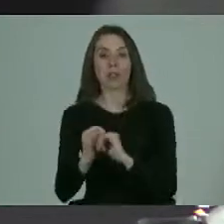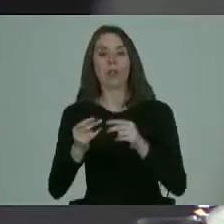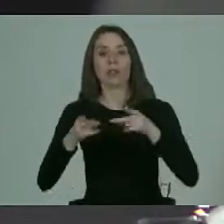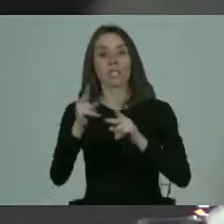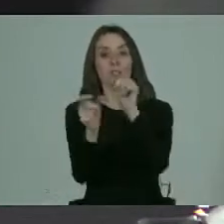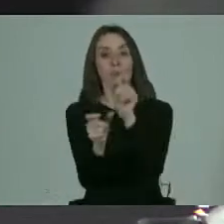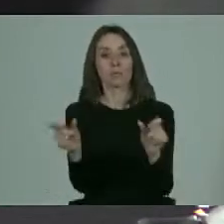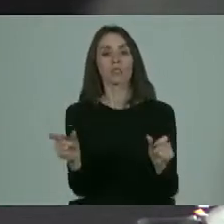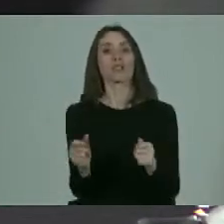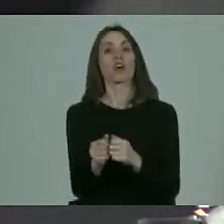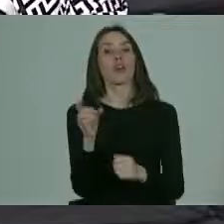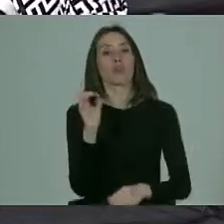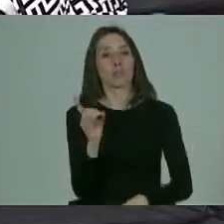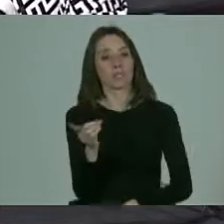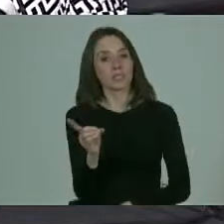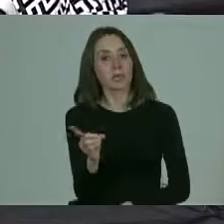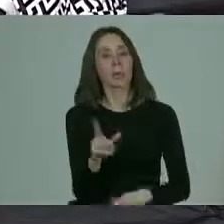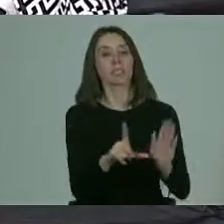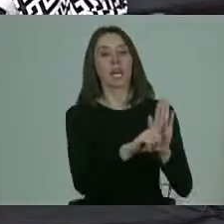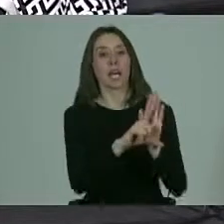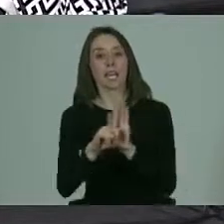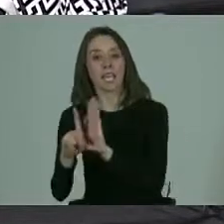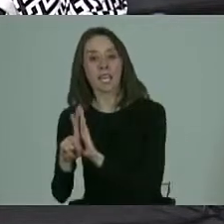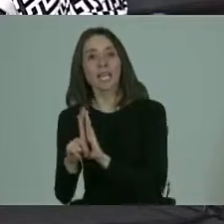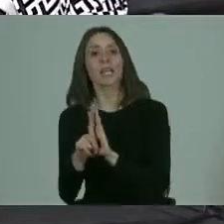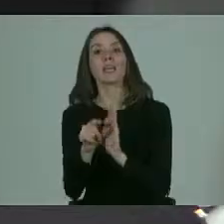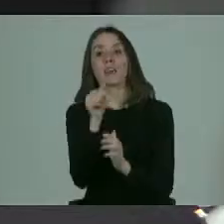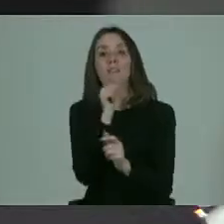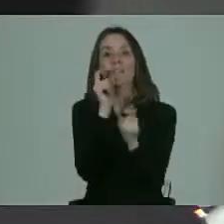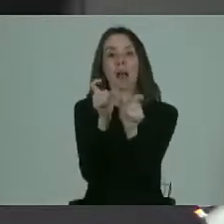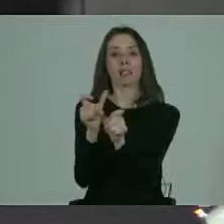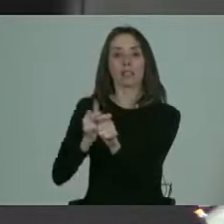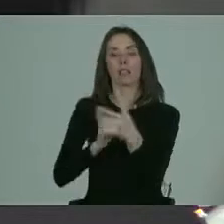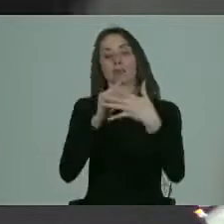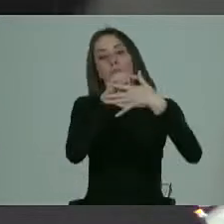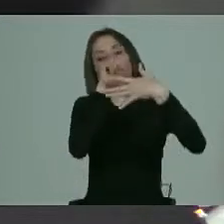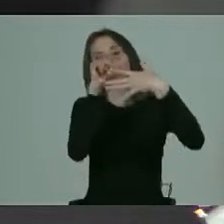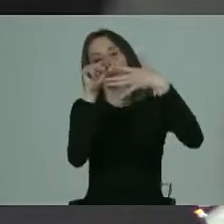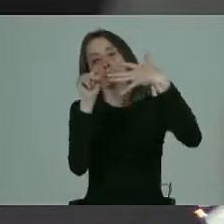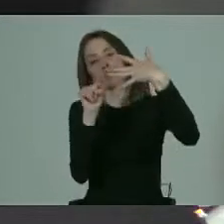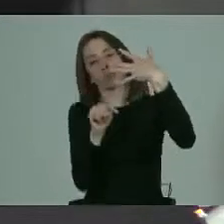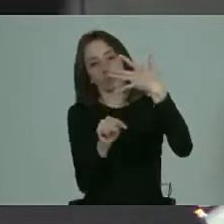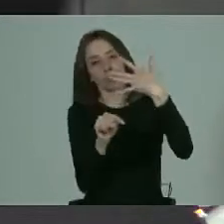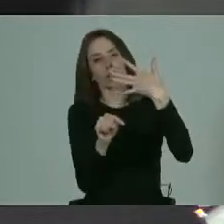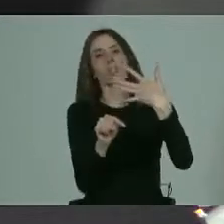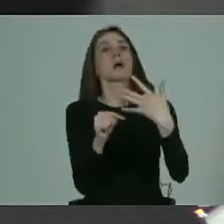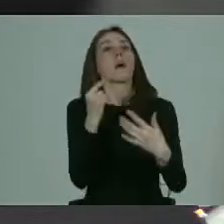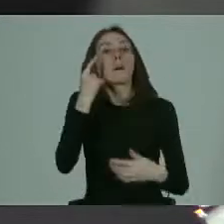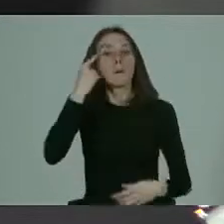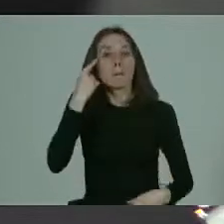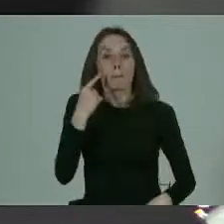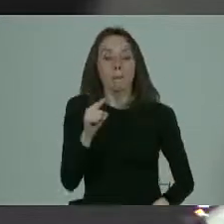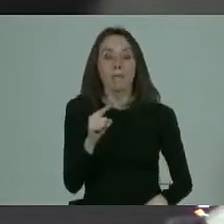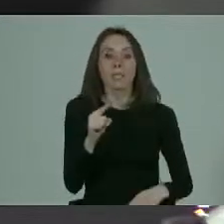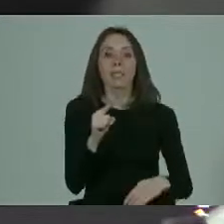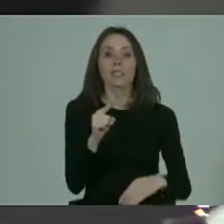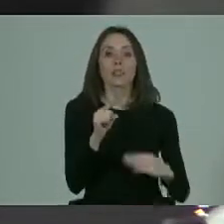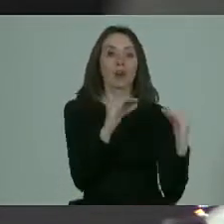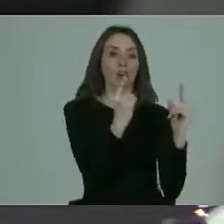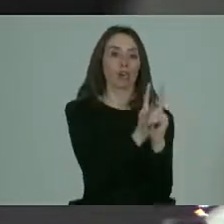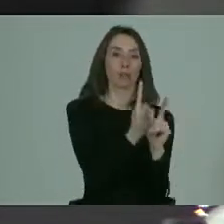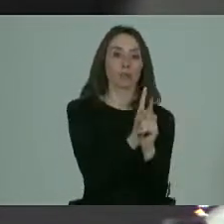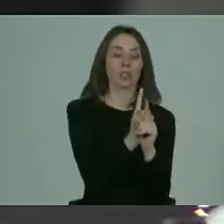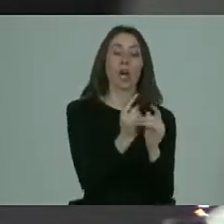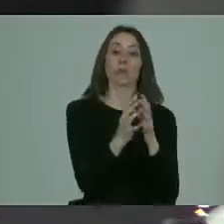de las personas con discapacidad están las leyes la falta de fiscalización etcétera muchísimas cosas pero sin embargo lo que conversamos hay una